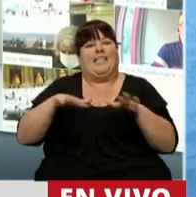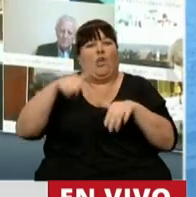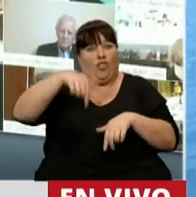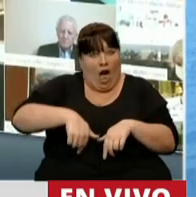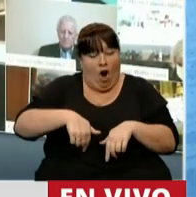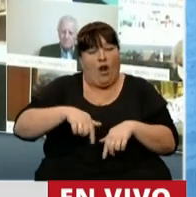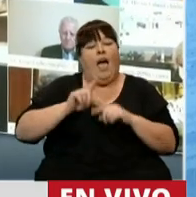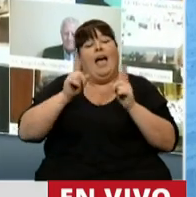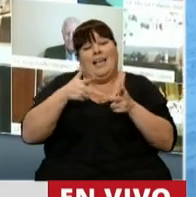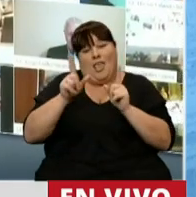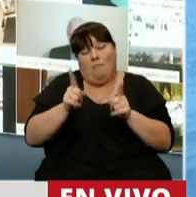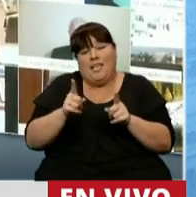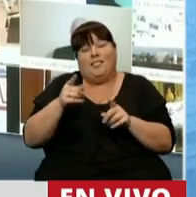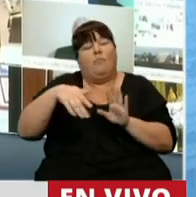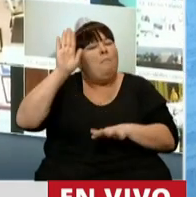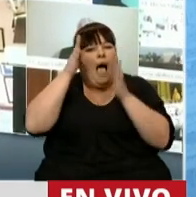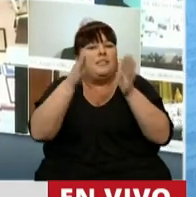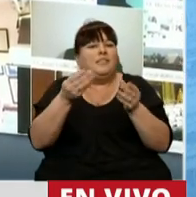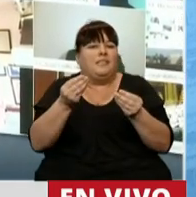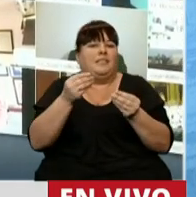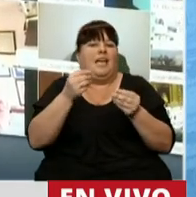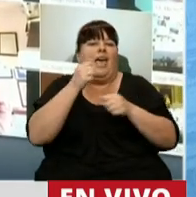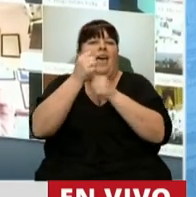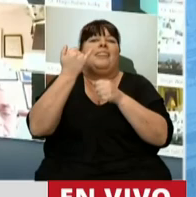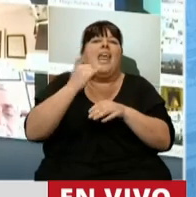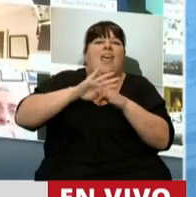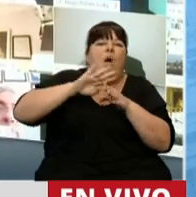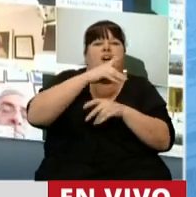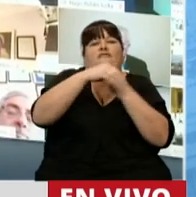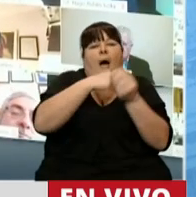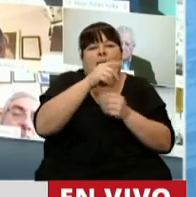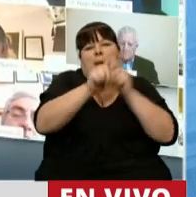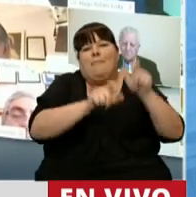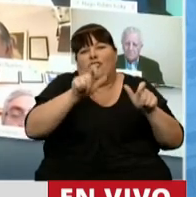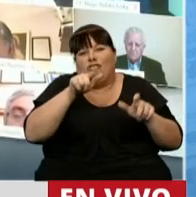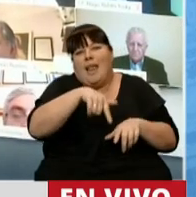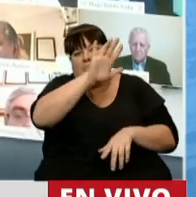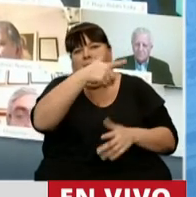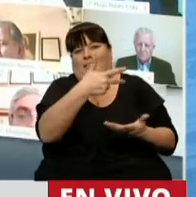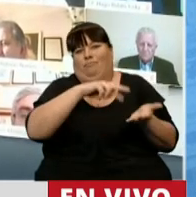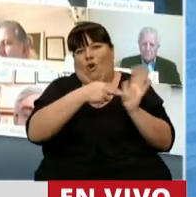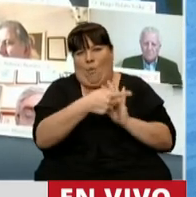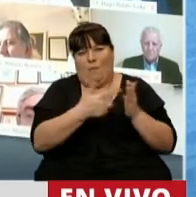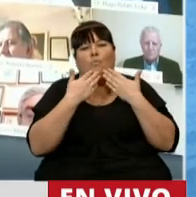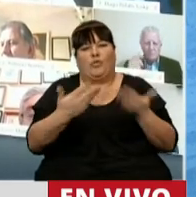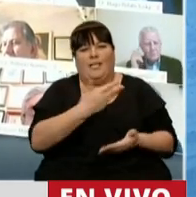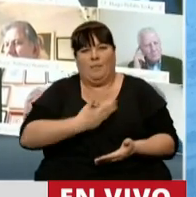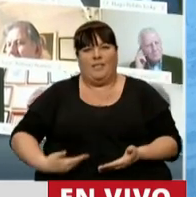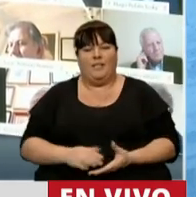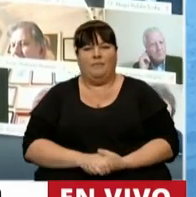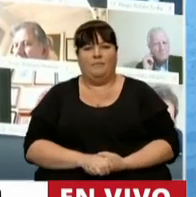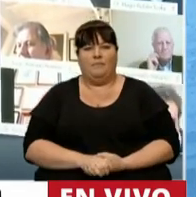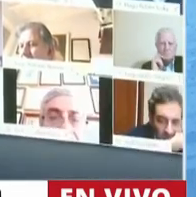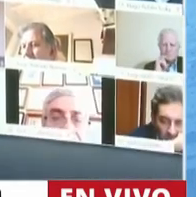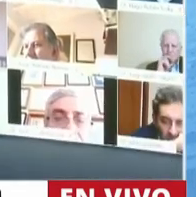situación y, como decimos especialmente, a los pequeños deudores que son, quizás, hoy los más perjudicados. Muchas gracias, señor presidente.